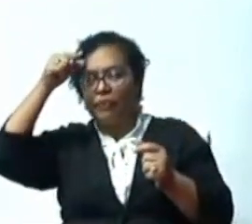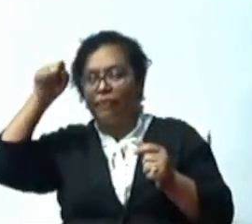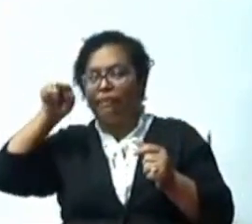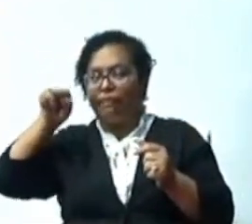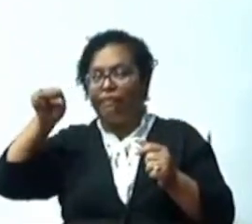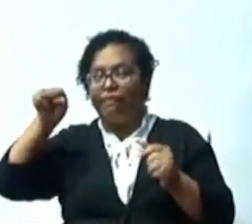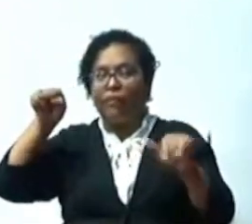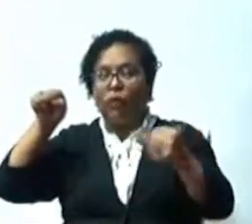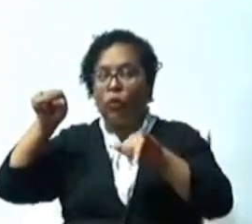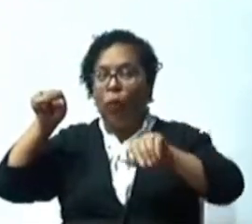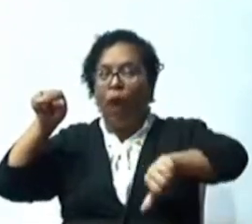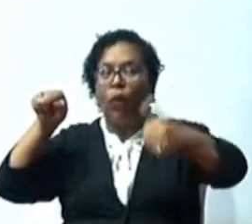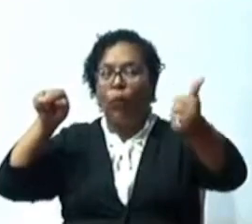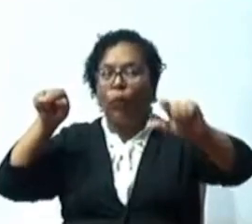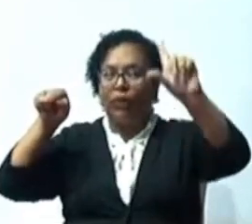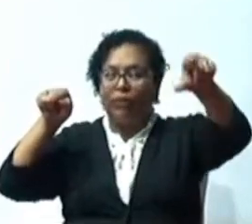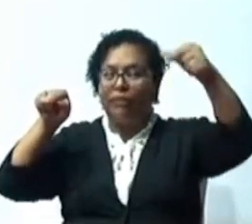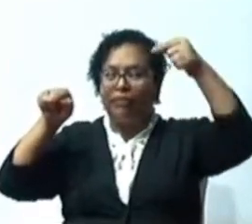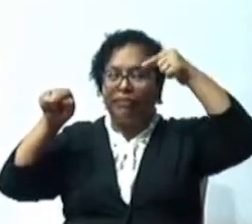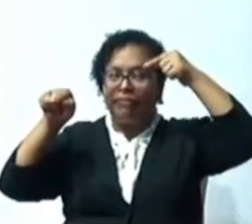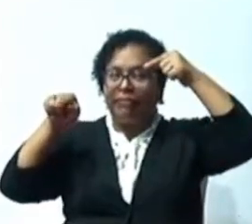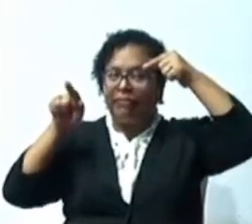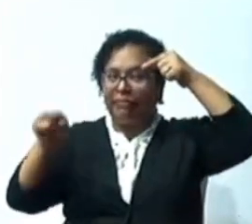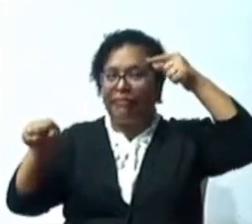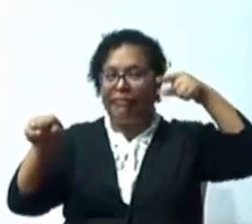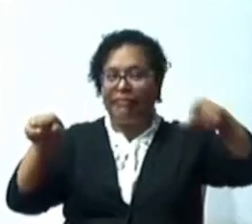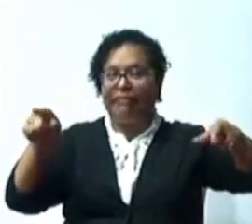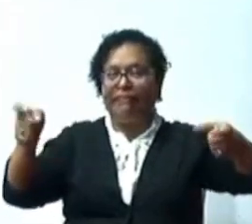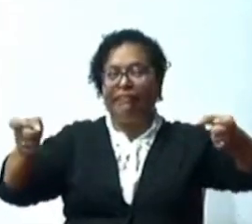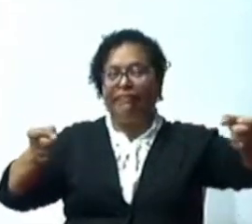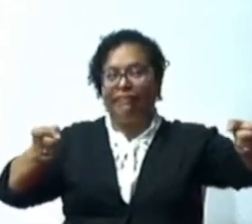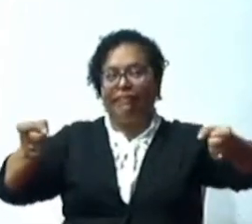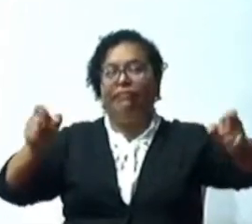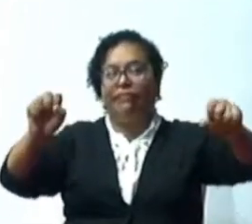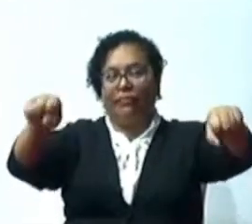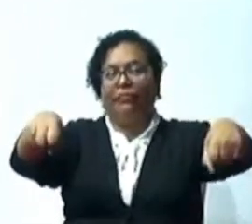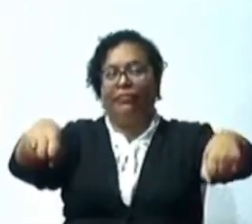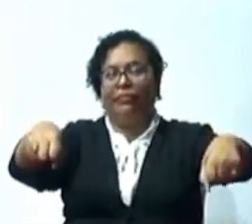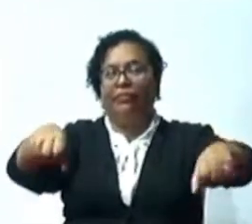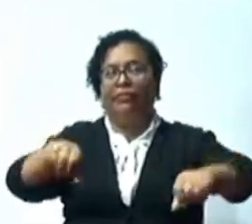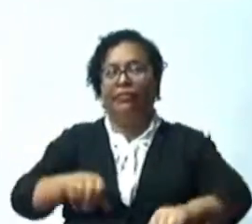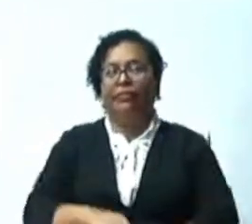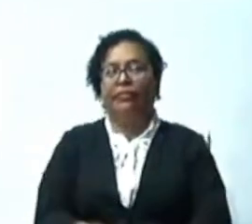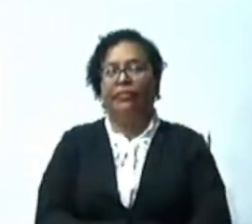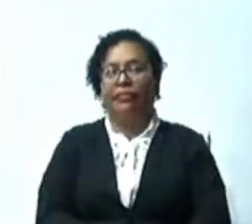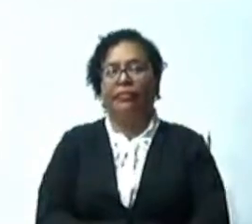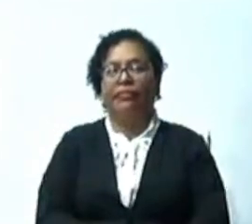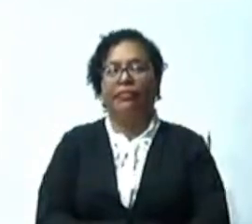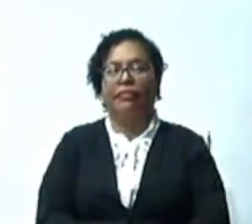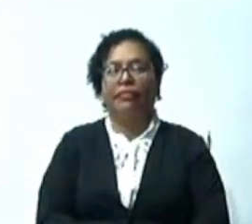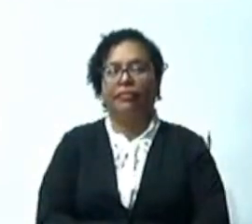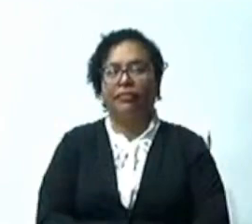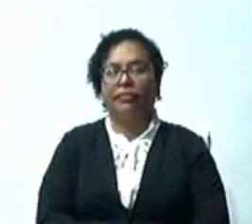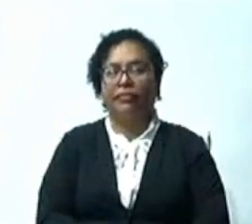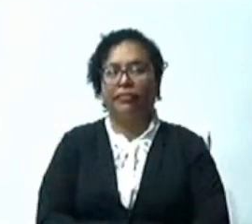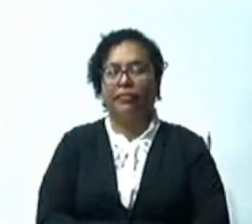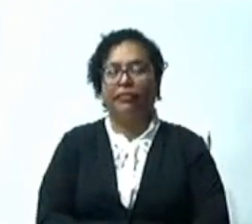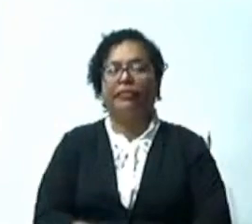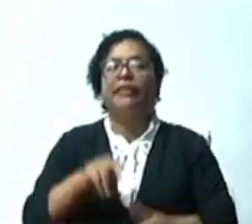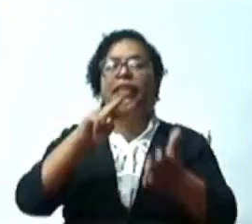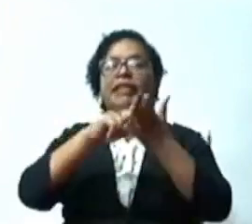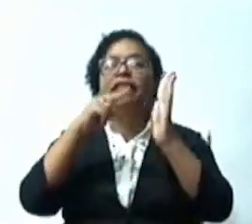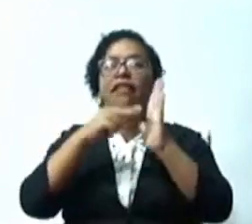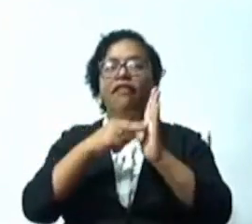el Estado y al gobierno central y a todo lo que tiene que ver el Estado Dominicano.